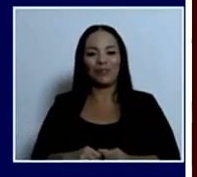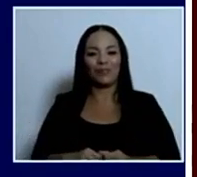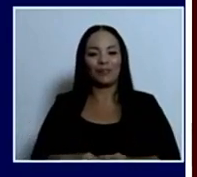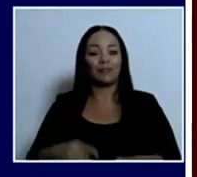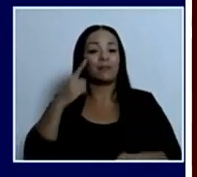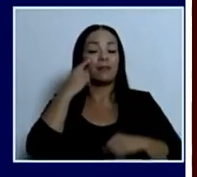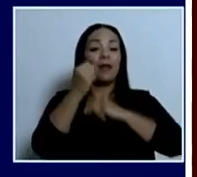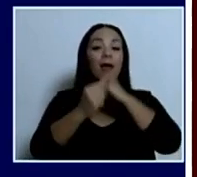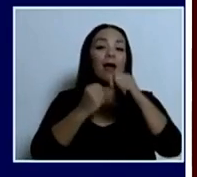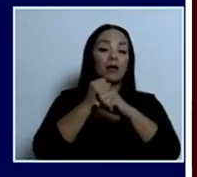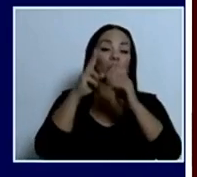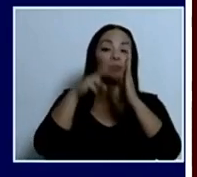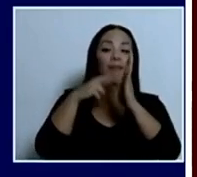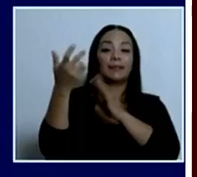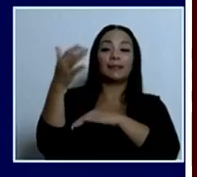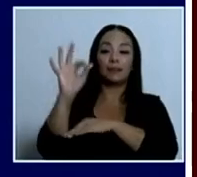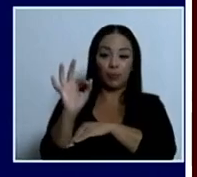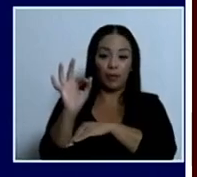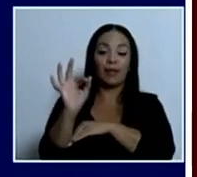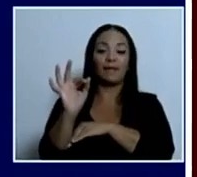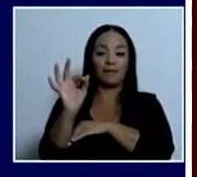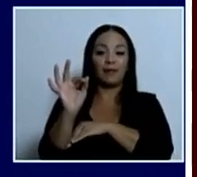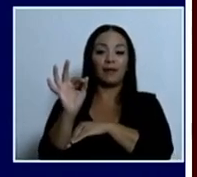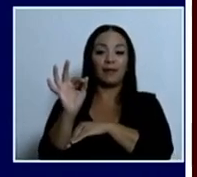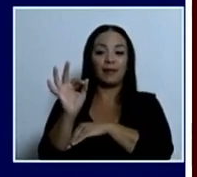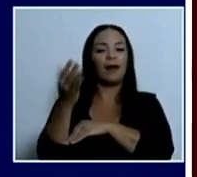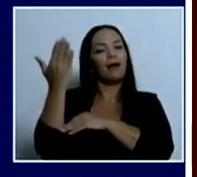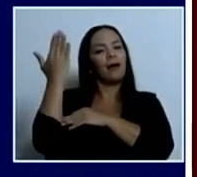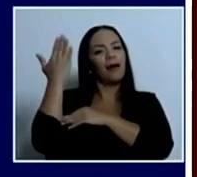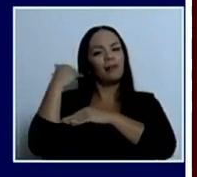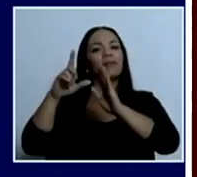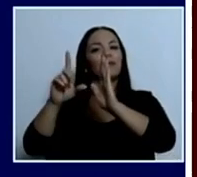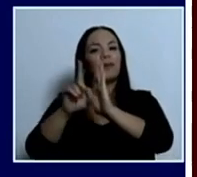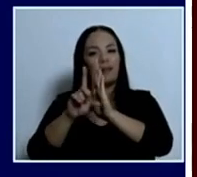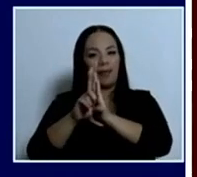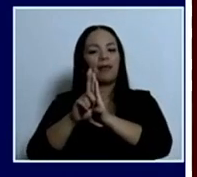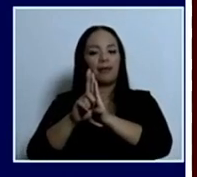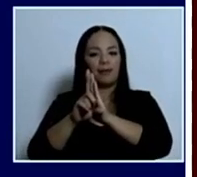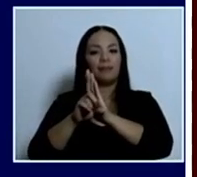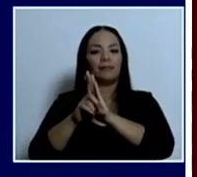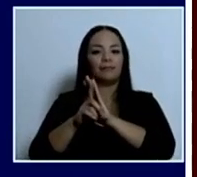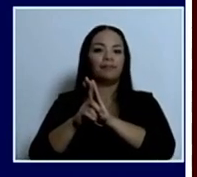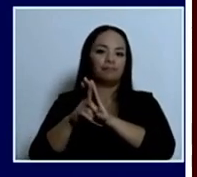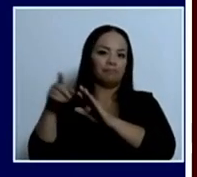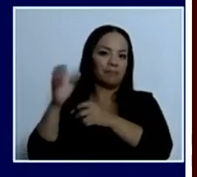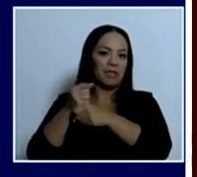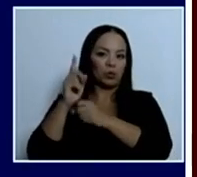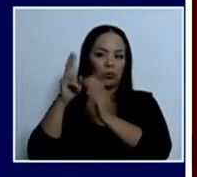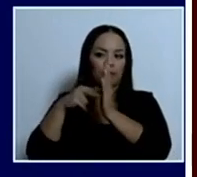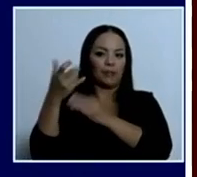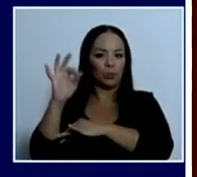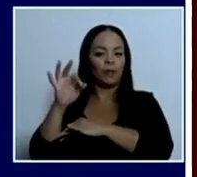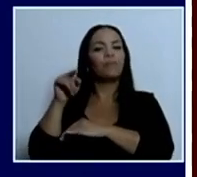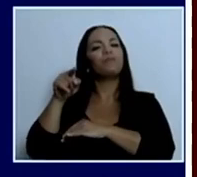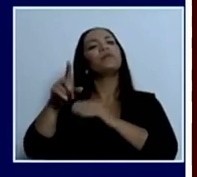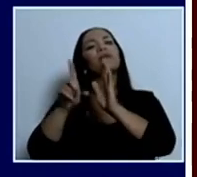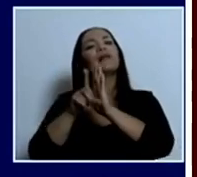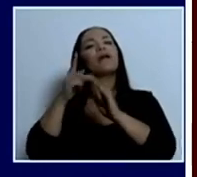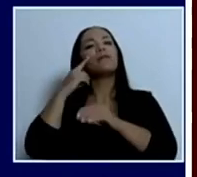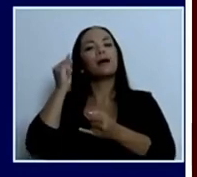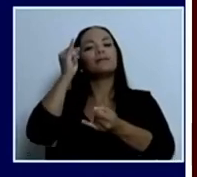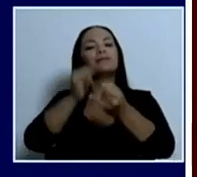2019 había una ley que se emitió ese año que era la ley para combatir la